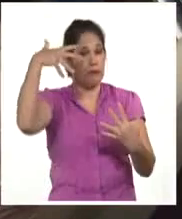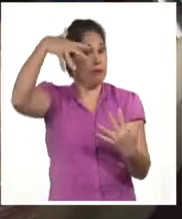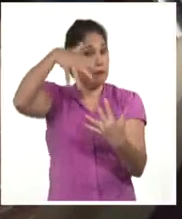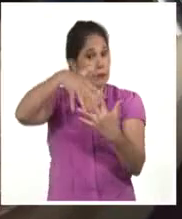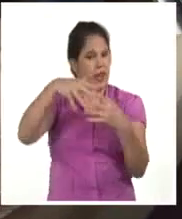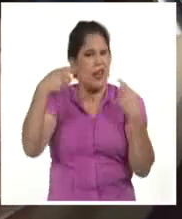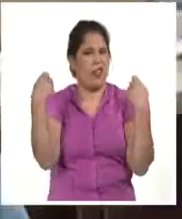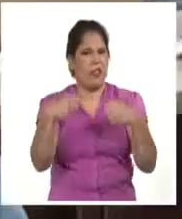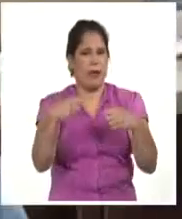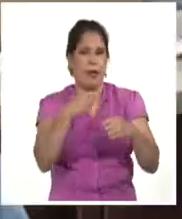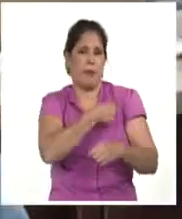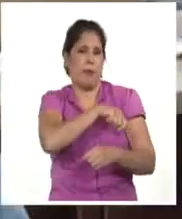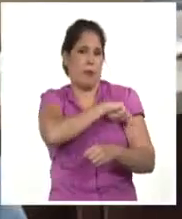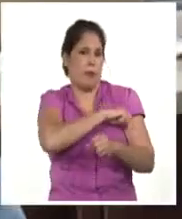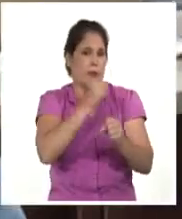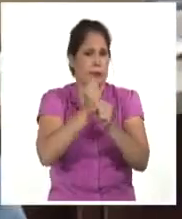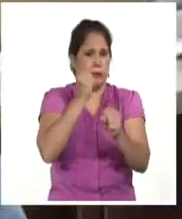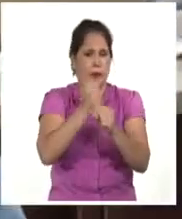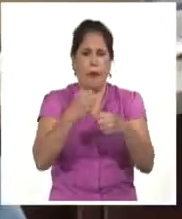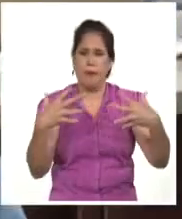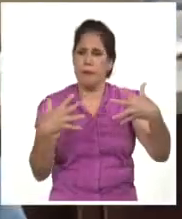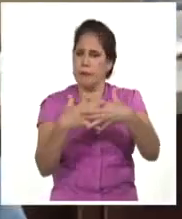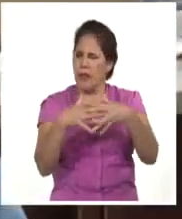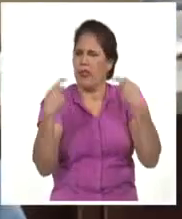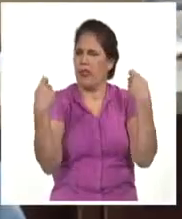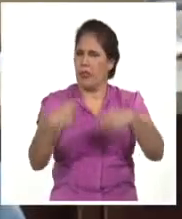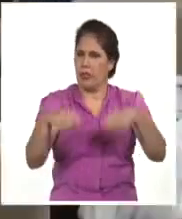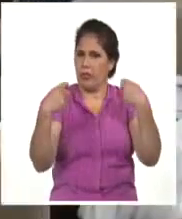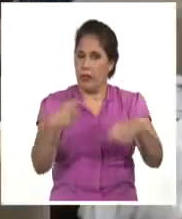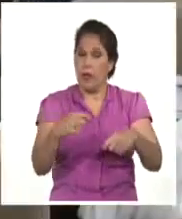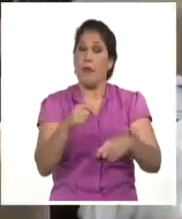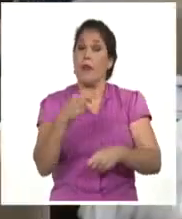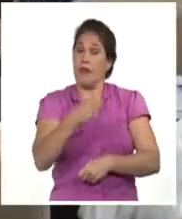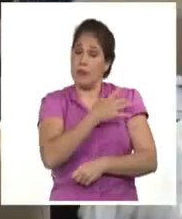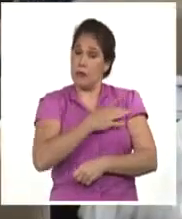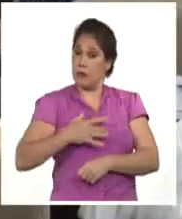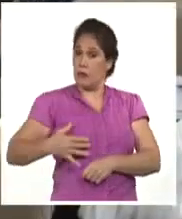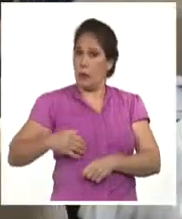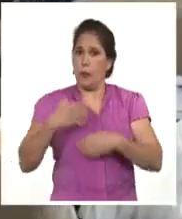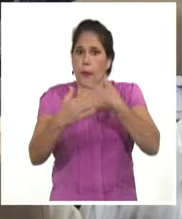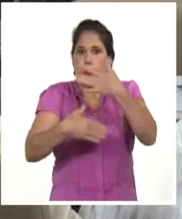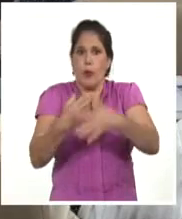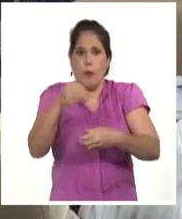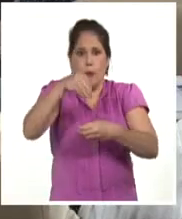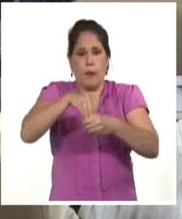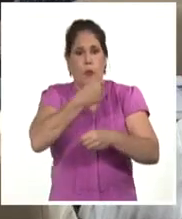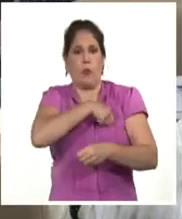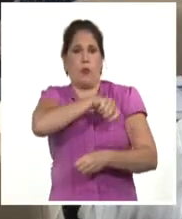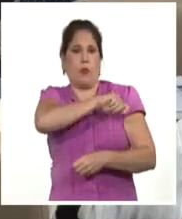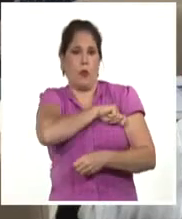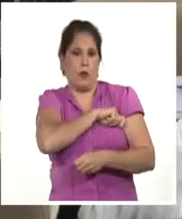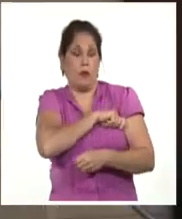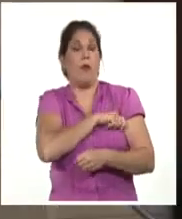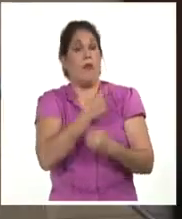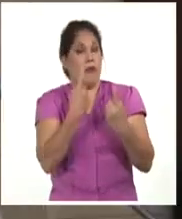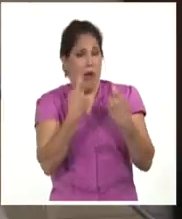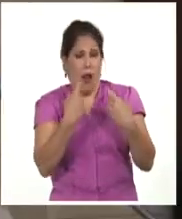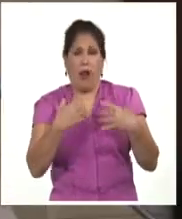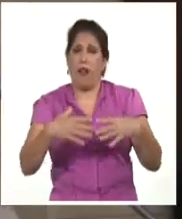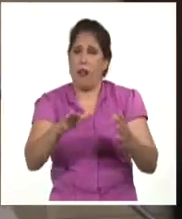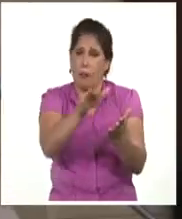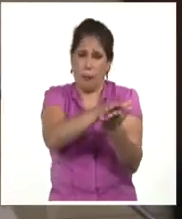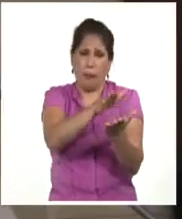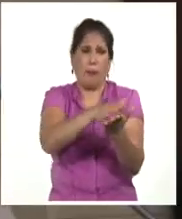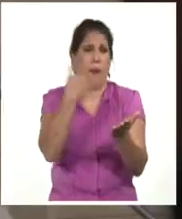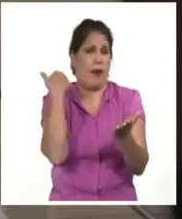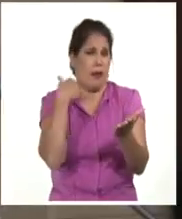directo con las masas, los trabajadores, estar sensibilizados con los problemas del pueblo. Hay mucho por hacer en